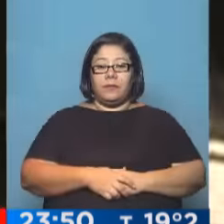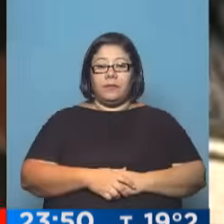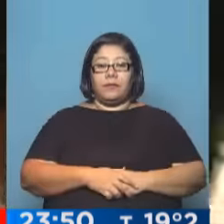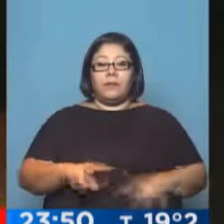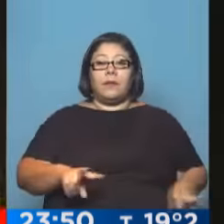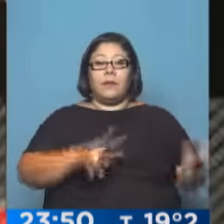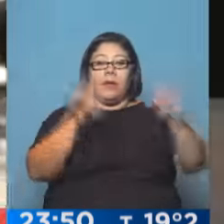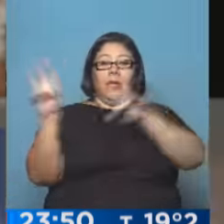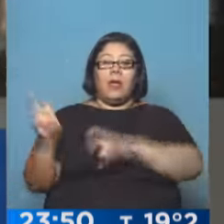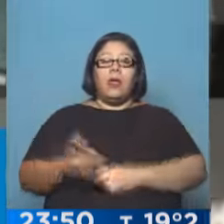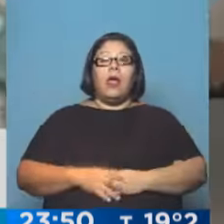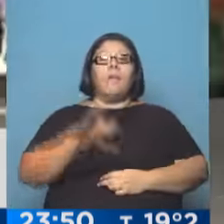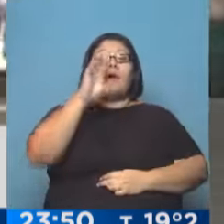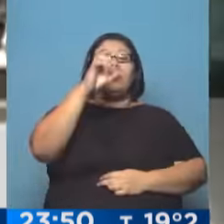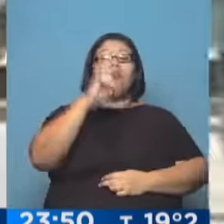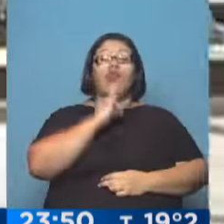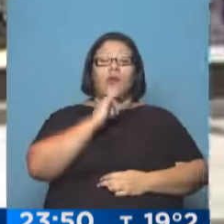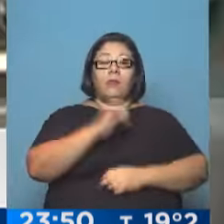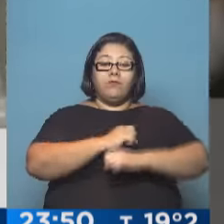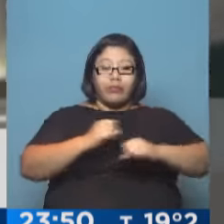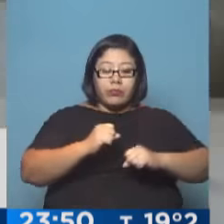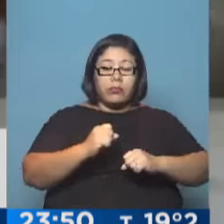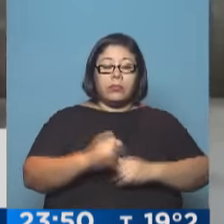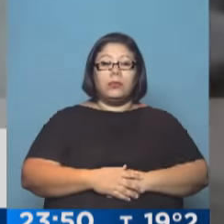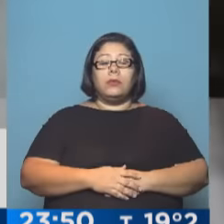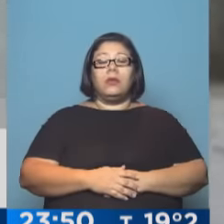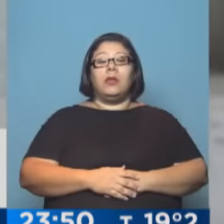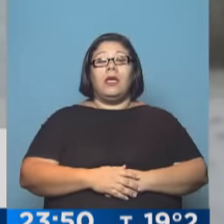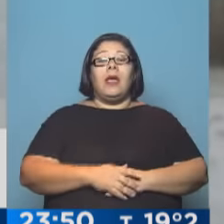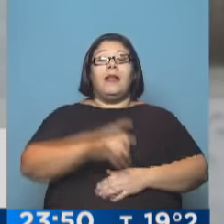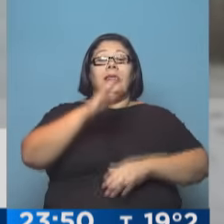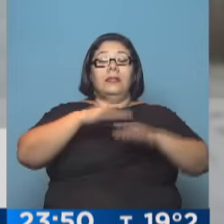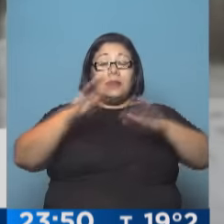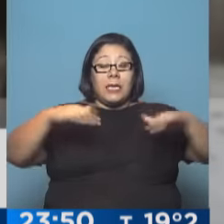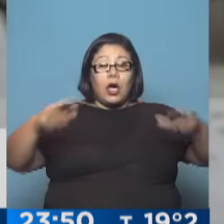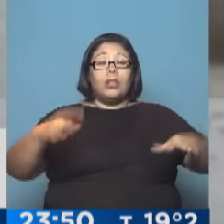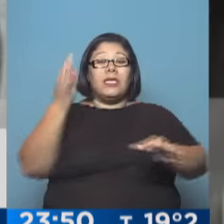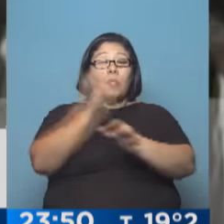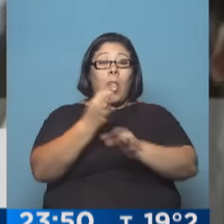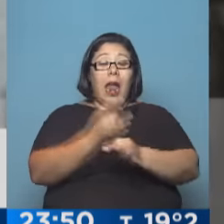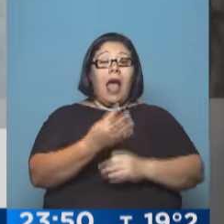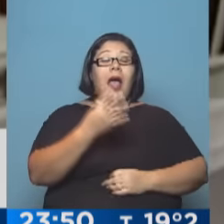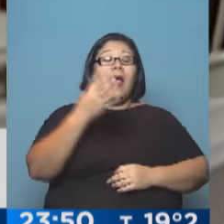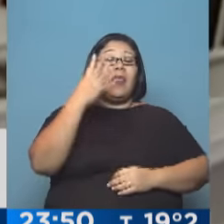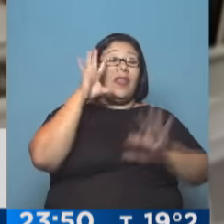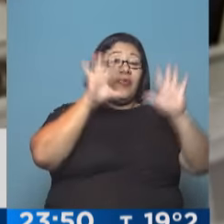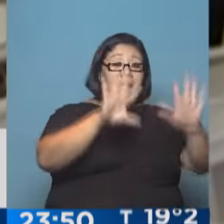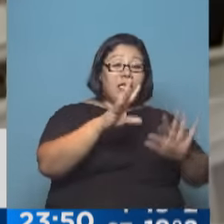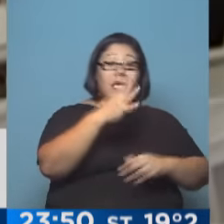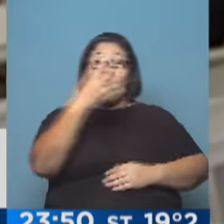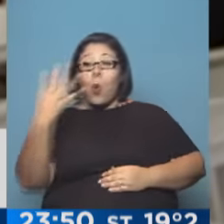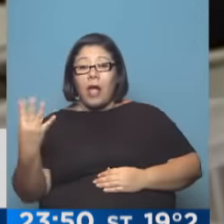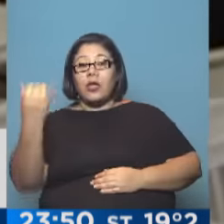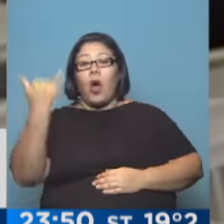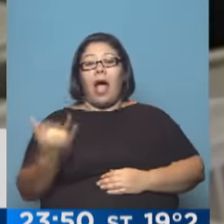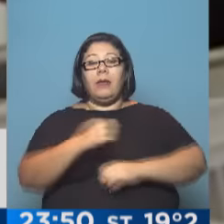Obesidad en Tucumán. 4 de cada 10 escolares en la provincia tienen sobrepeso. Segunda cuenta un estudio realizado